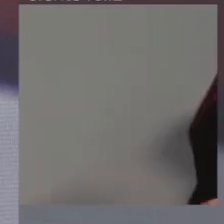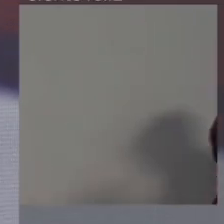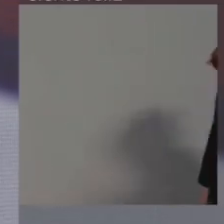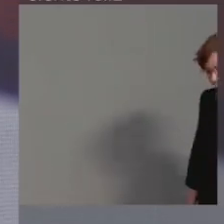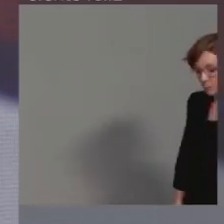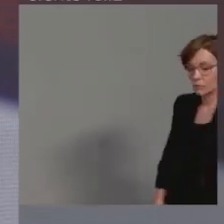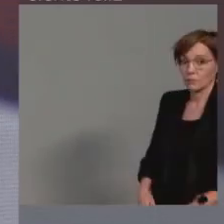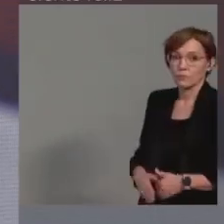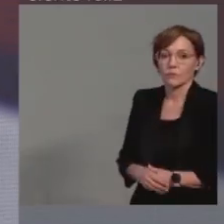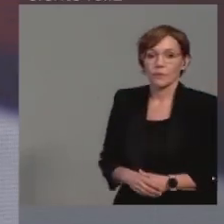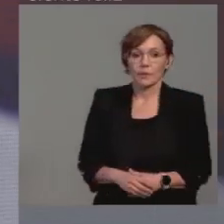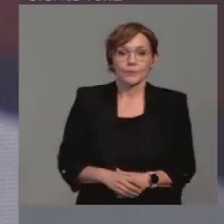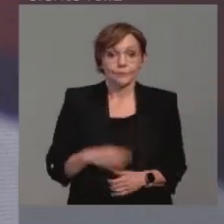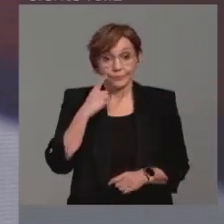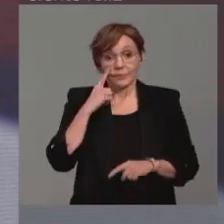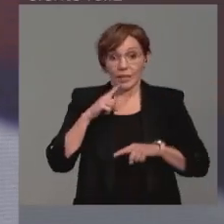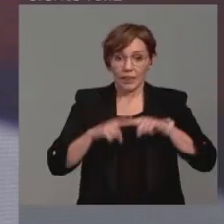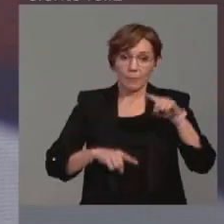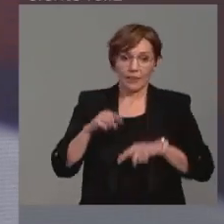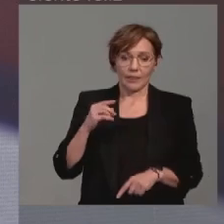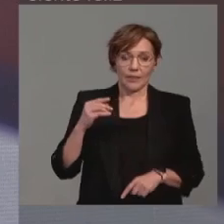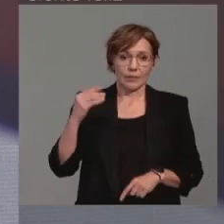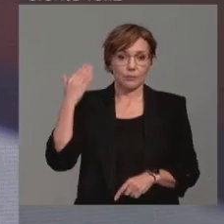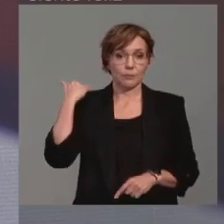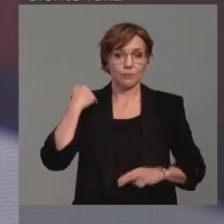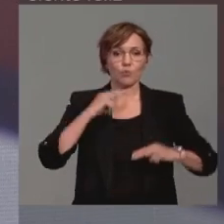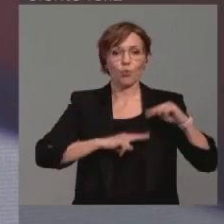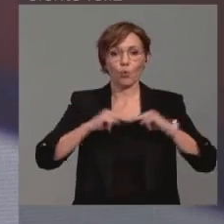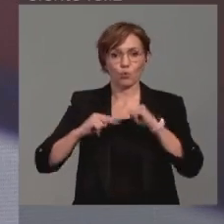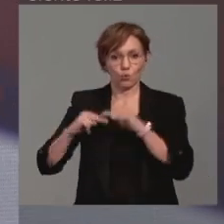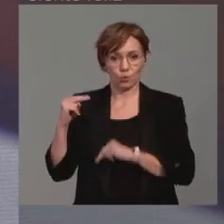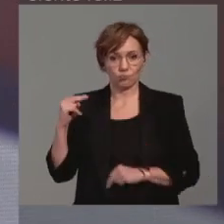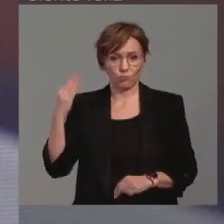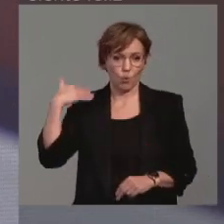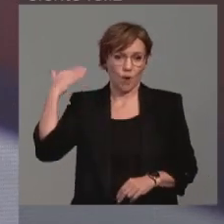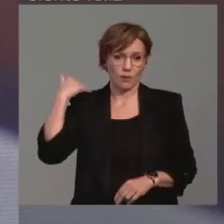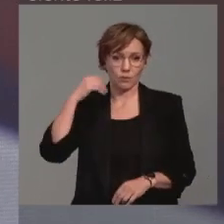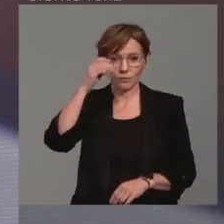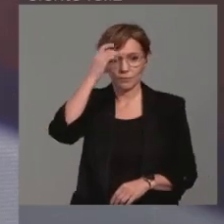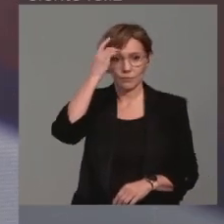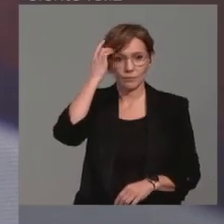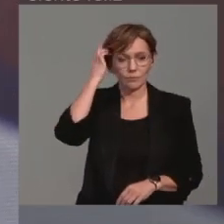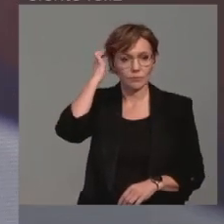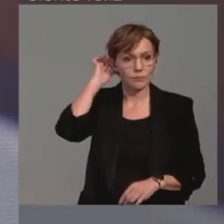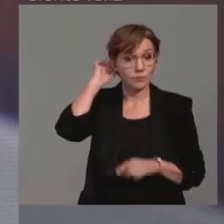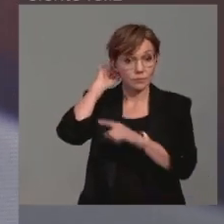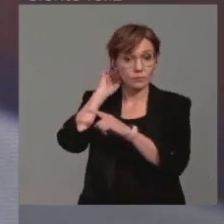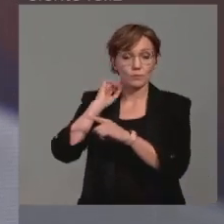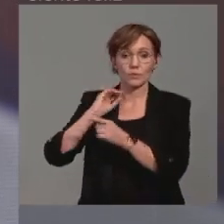Aquí depende mucho de cuándo se hicieran las construcciones, pero como has comentado... Este en concreto es del 69.